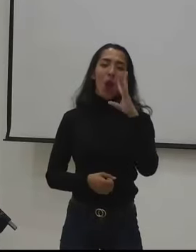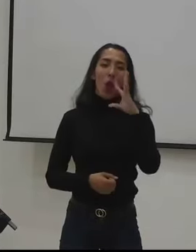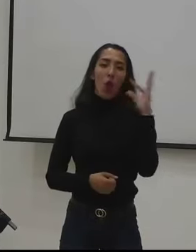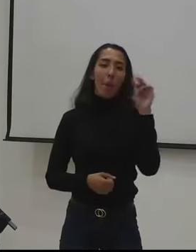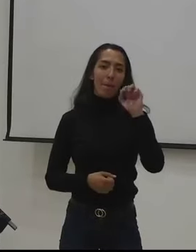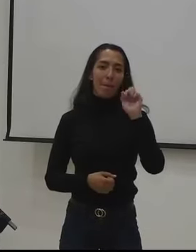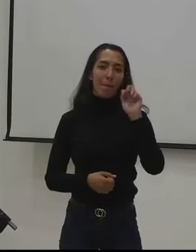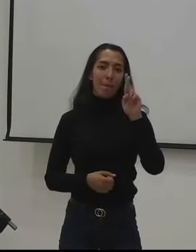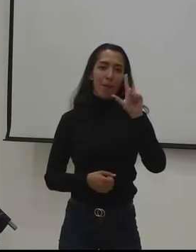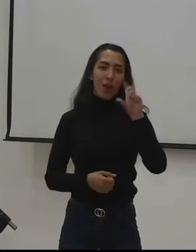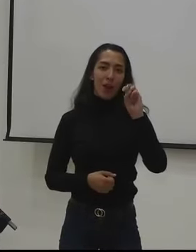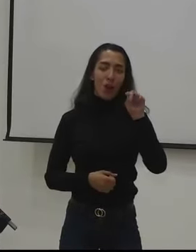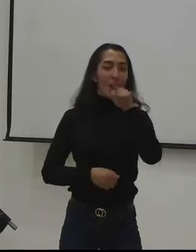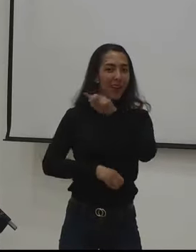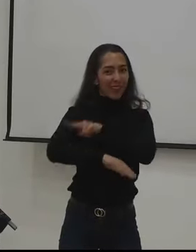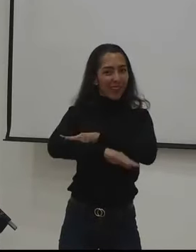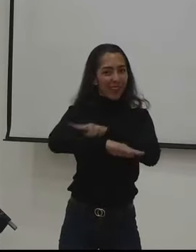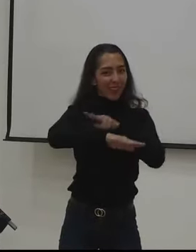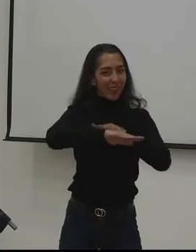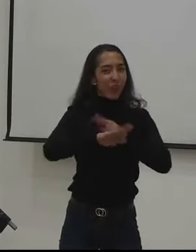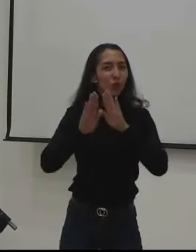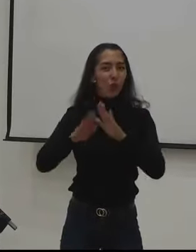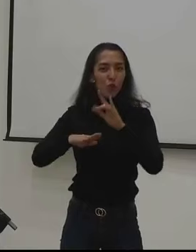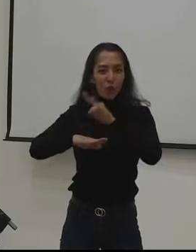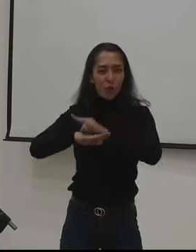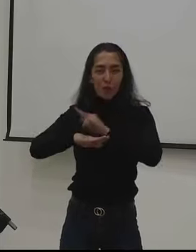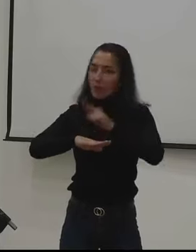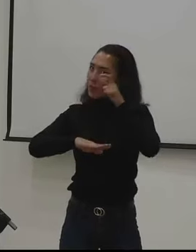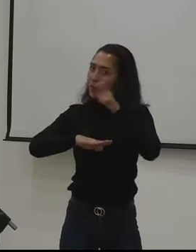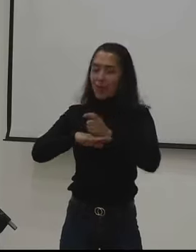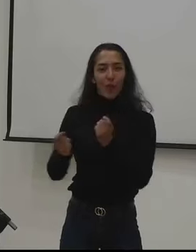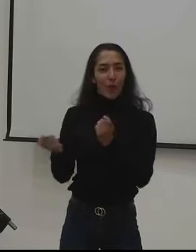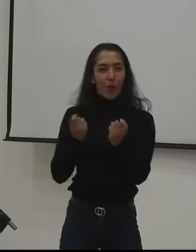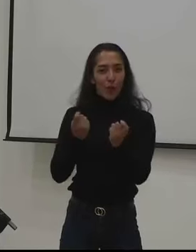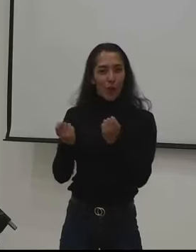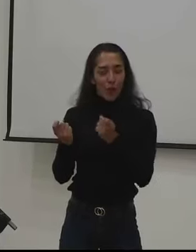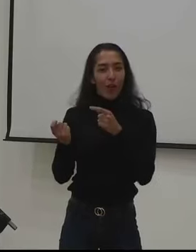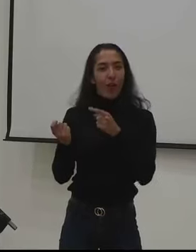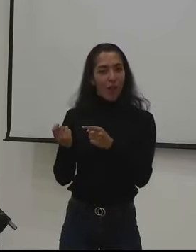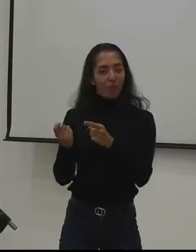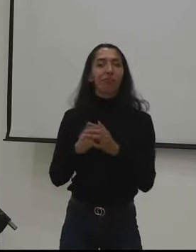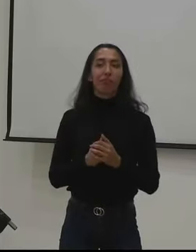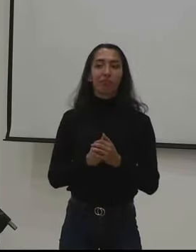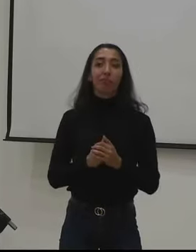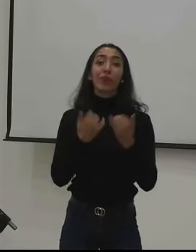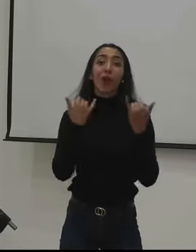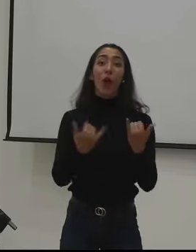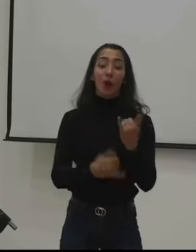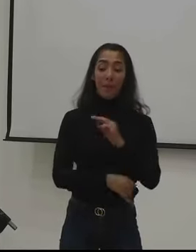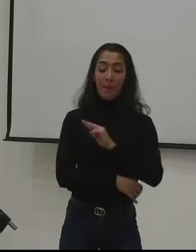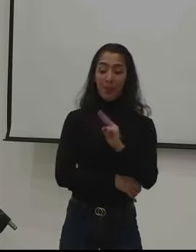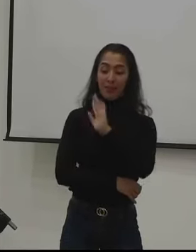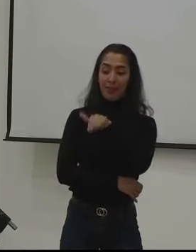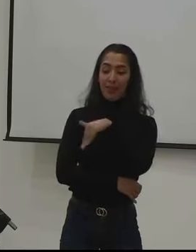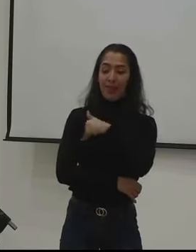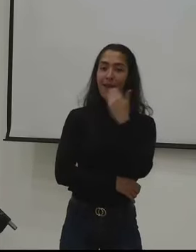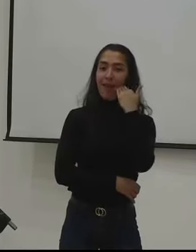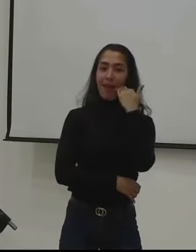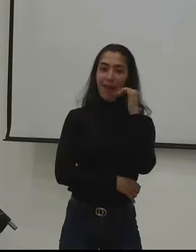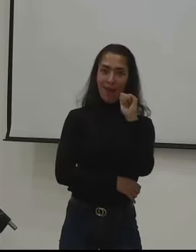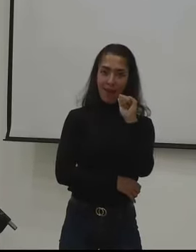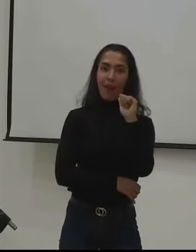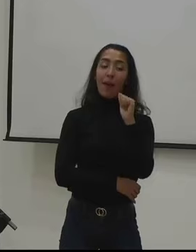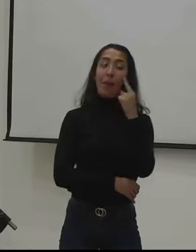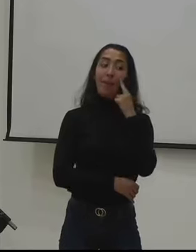Becerra delegado de la dirección de inspección vigilancia y control vamos ahora entonces señora viceministra a responder la